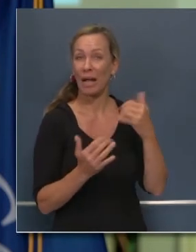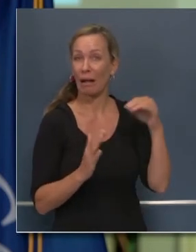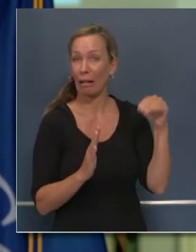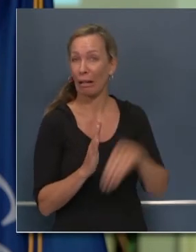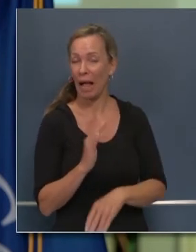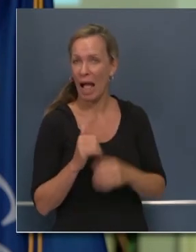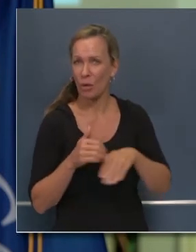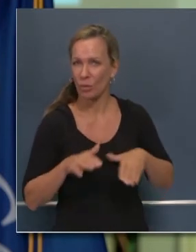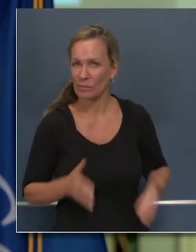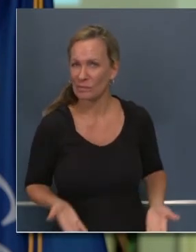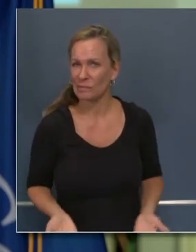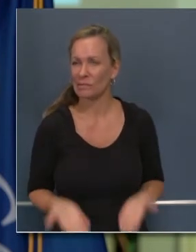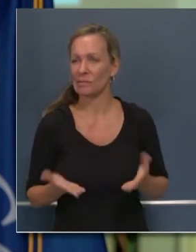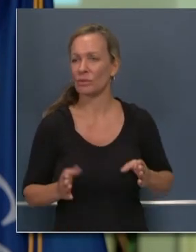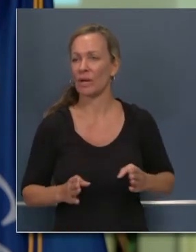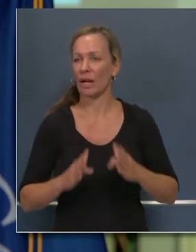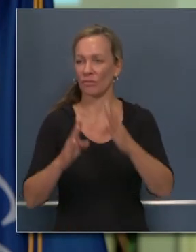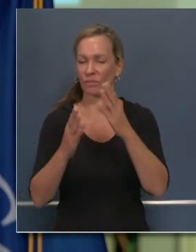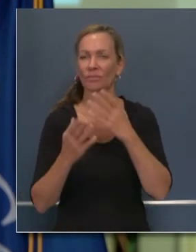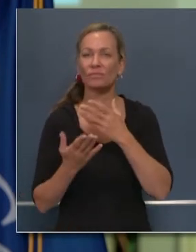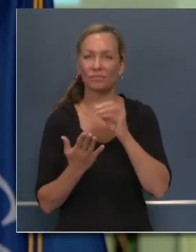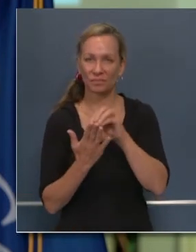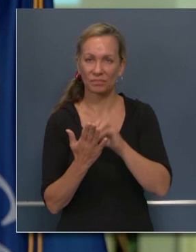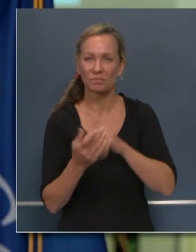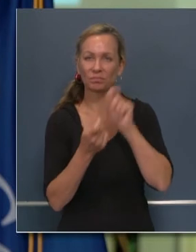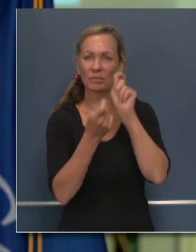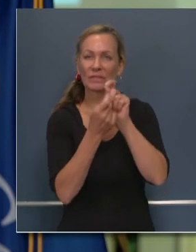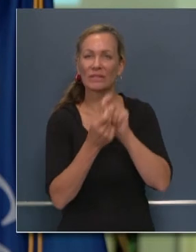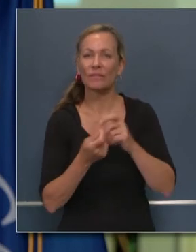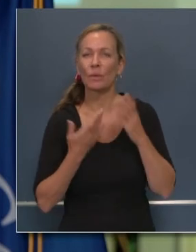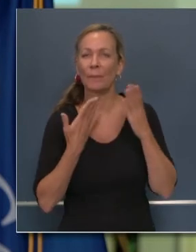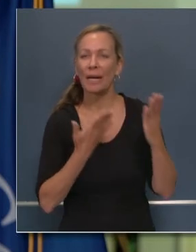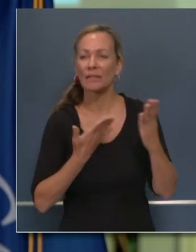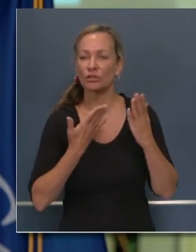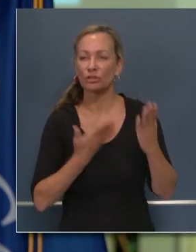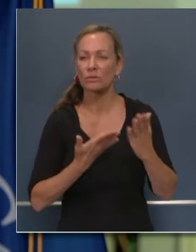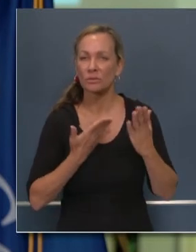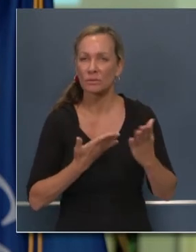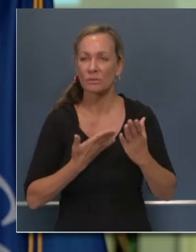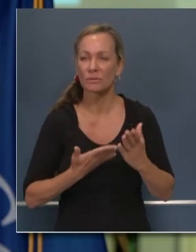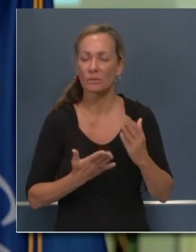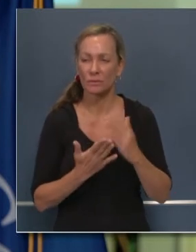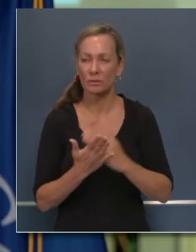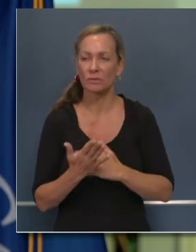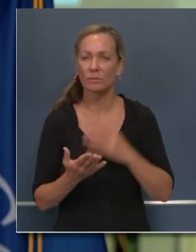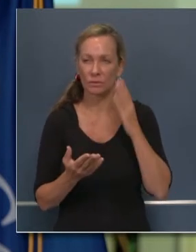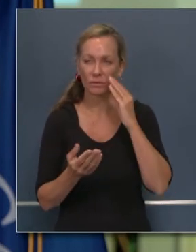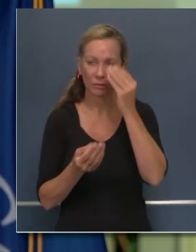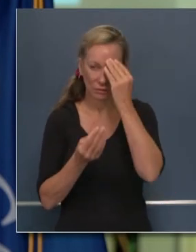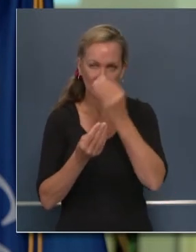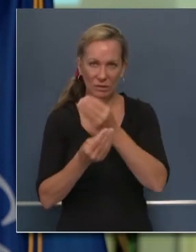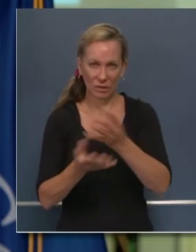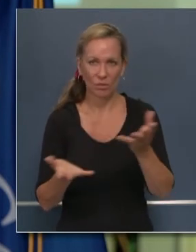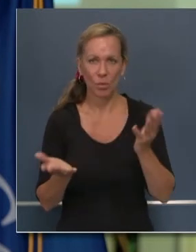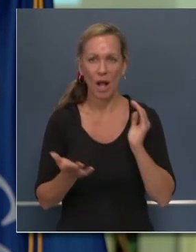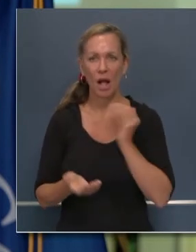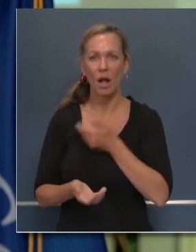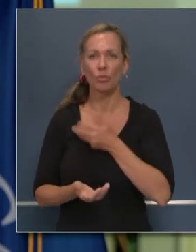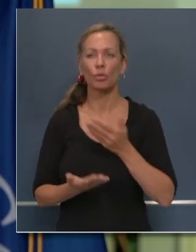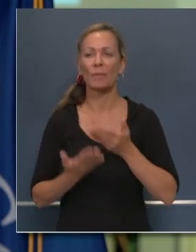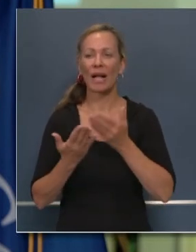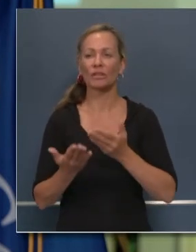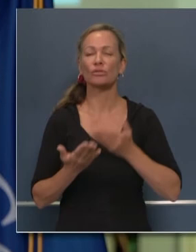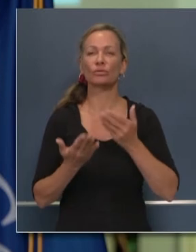específicas. Y hemos reseñado eso a ustedes. Lo hemos publicado a la legislatura. También nuestras recomendaciones están